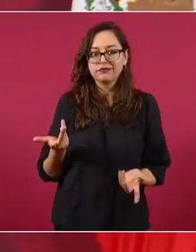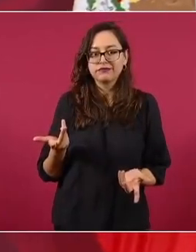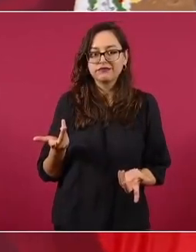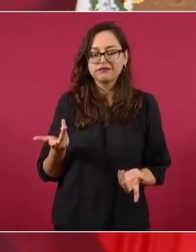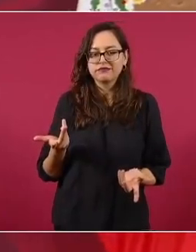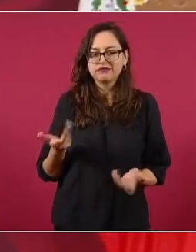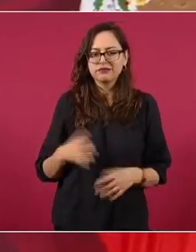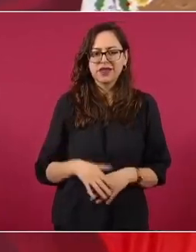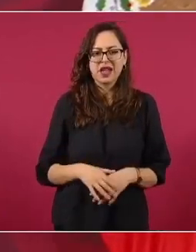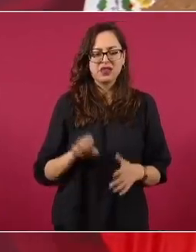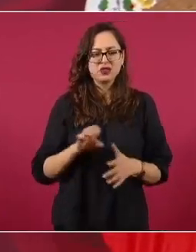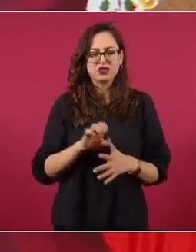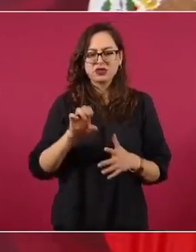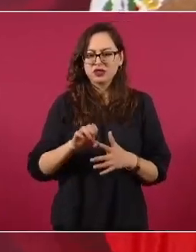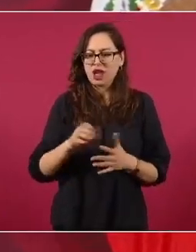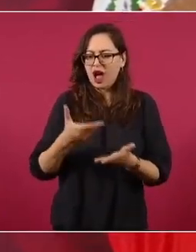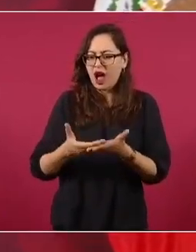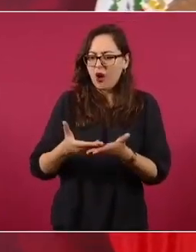al pueblo?